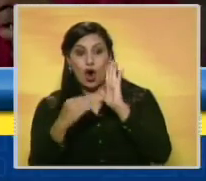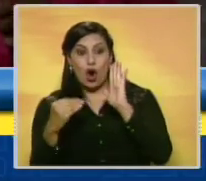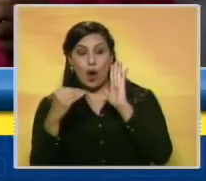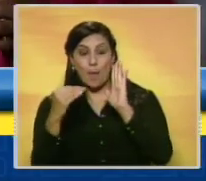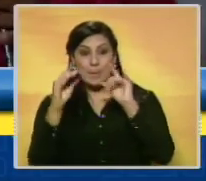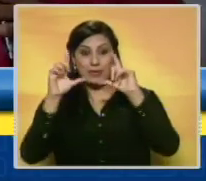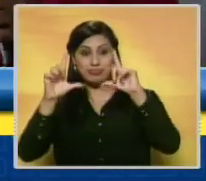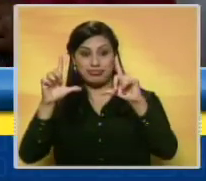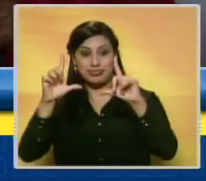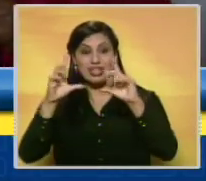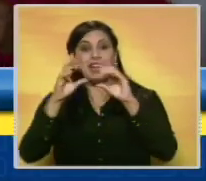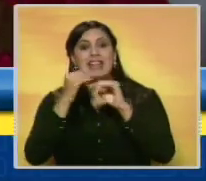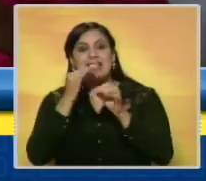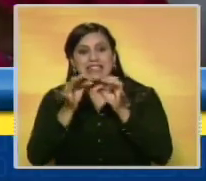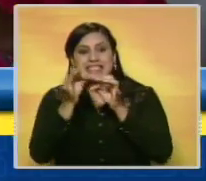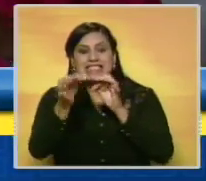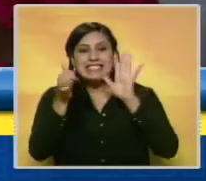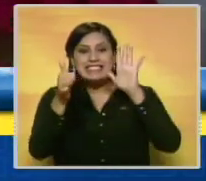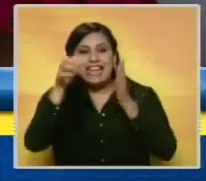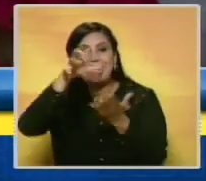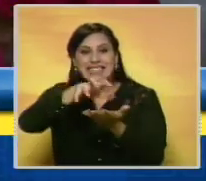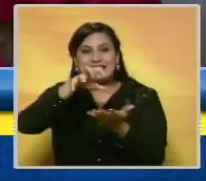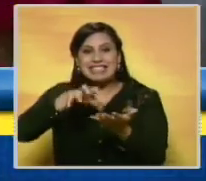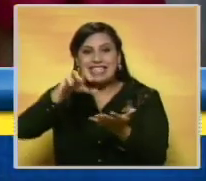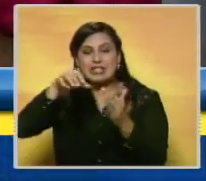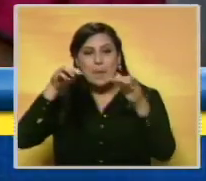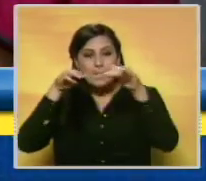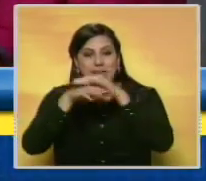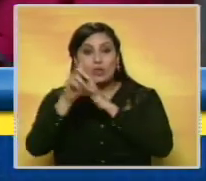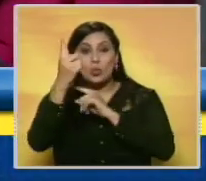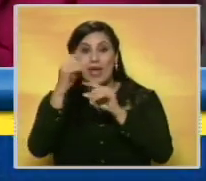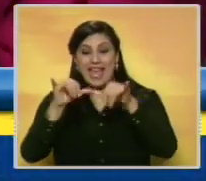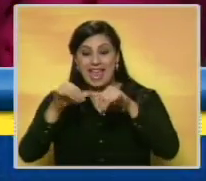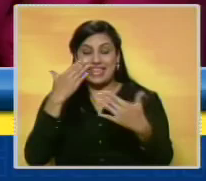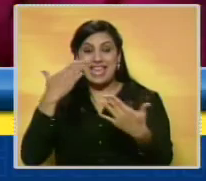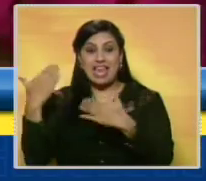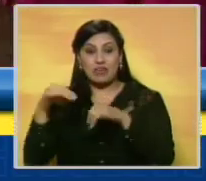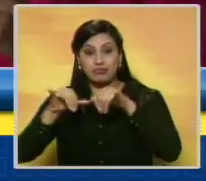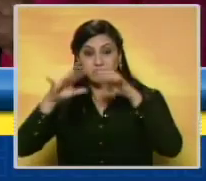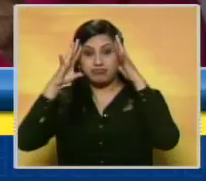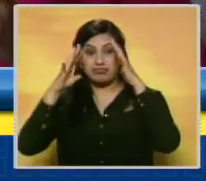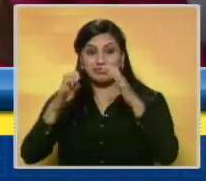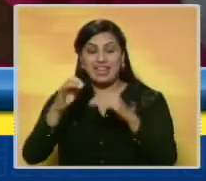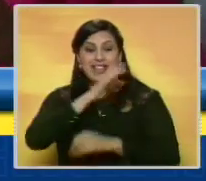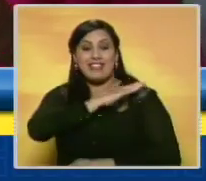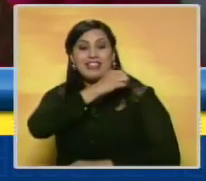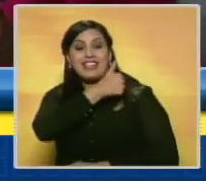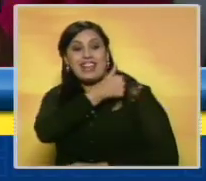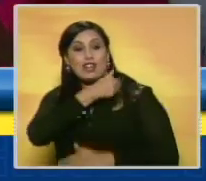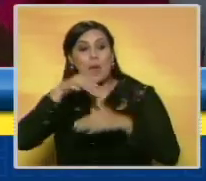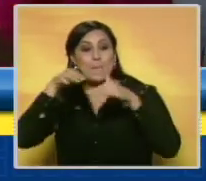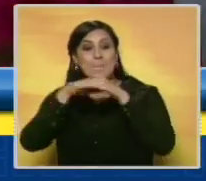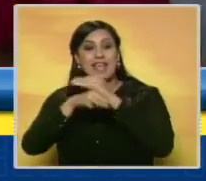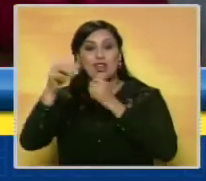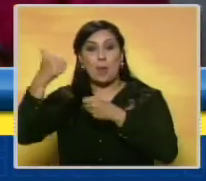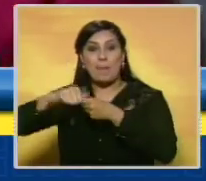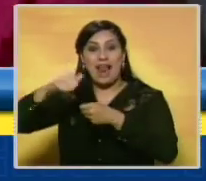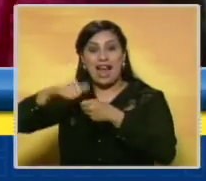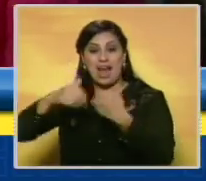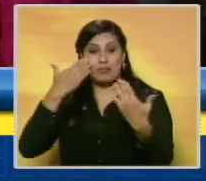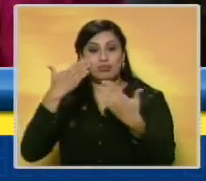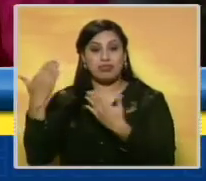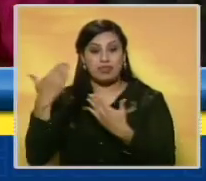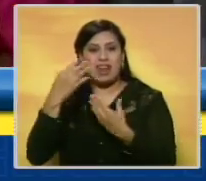.5 kilómetros por 6 estaciones. Junto a nosotros el ingeniero Rafael Colmenares, director del metro de Maracaibo,